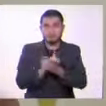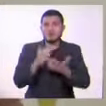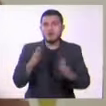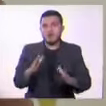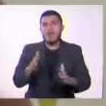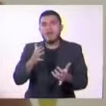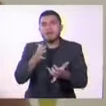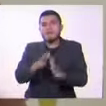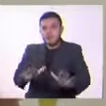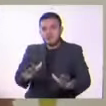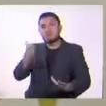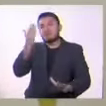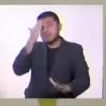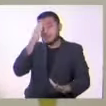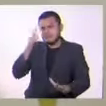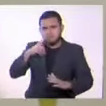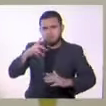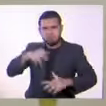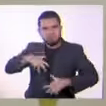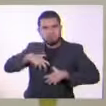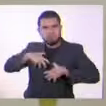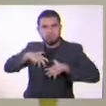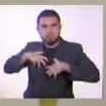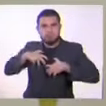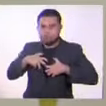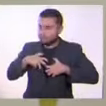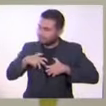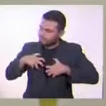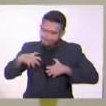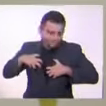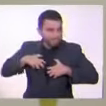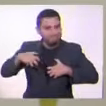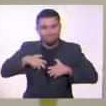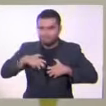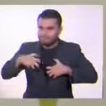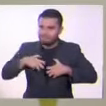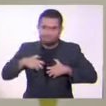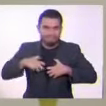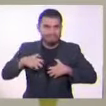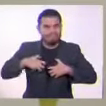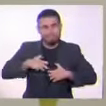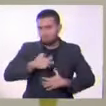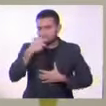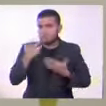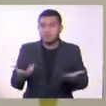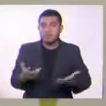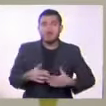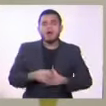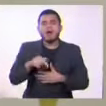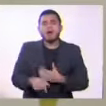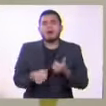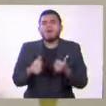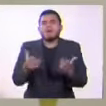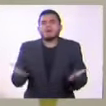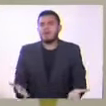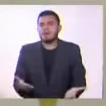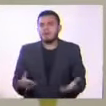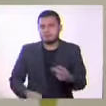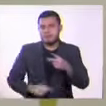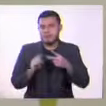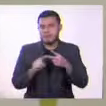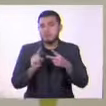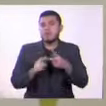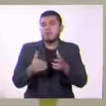fin se da cuenta, su reacción es de indignación y reproche. Ahora bien, Nora se